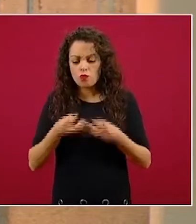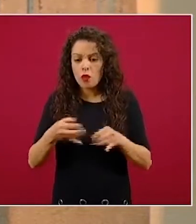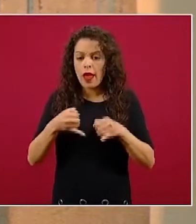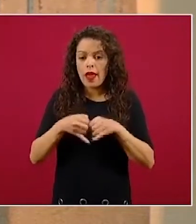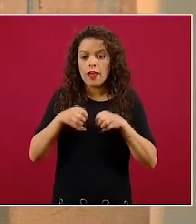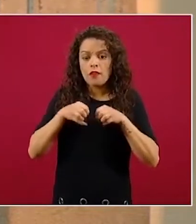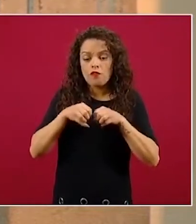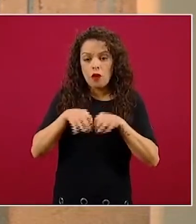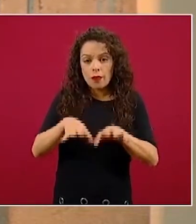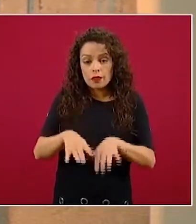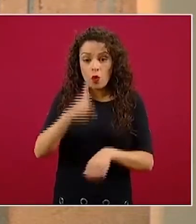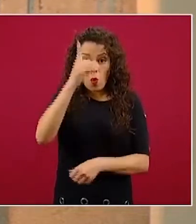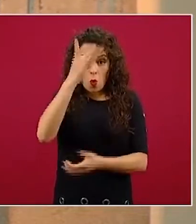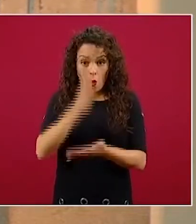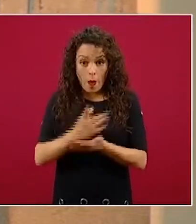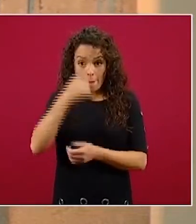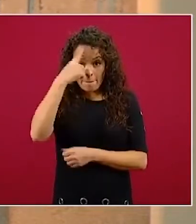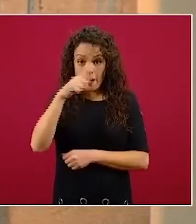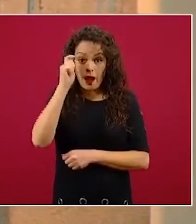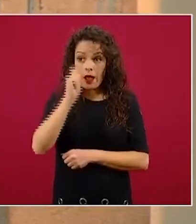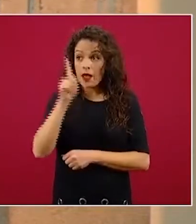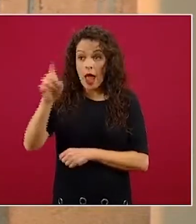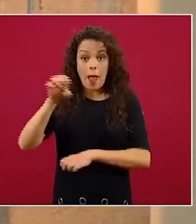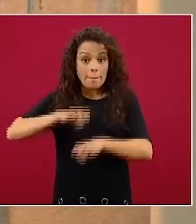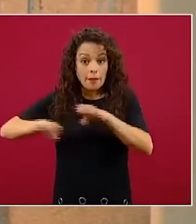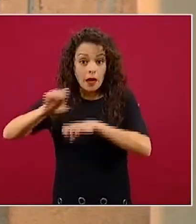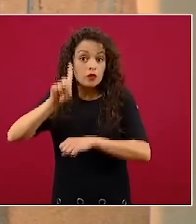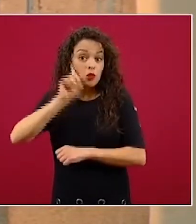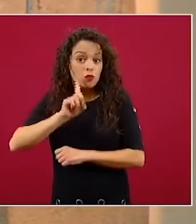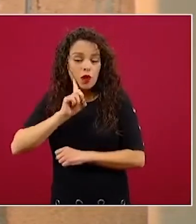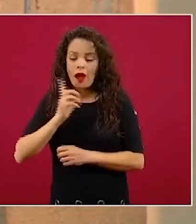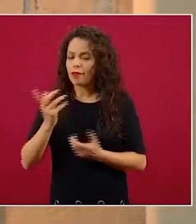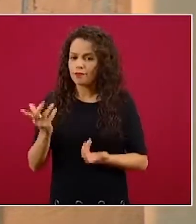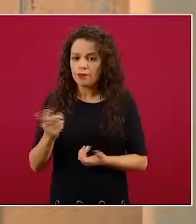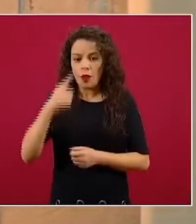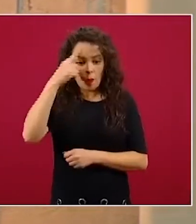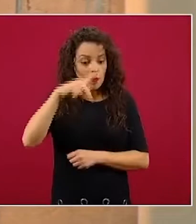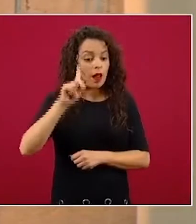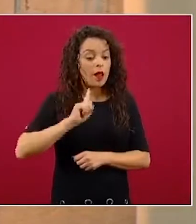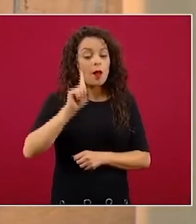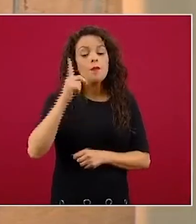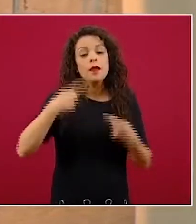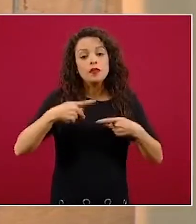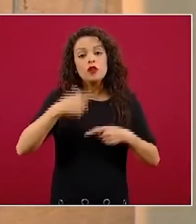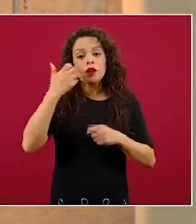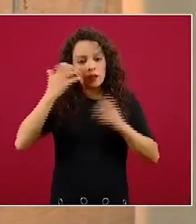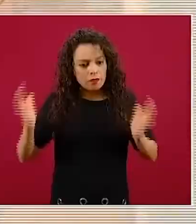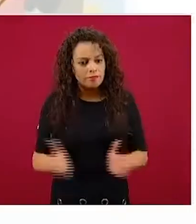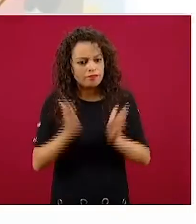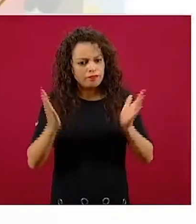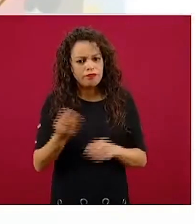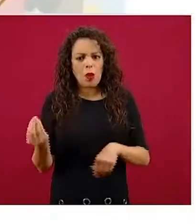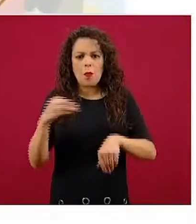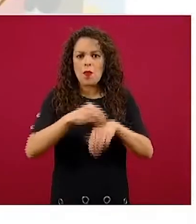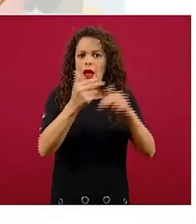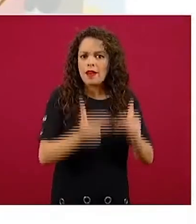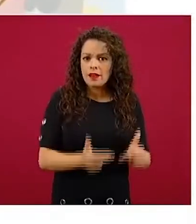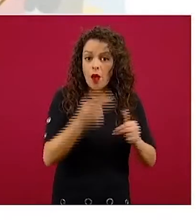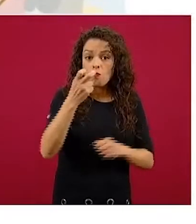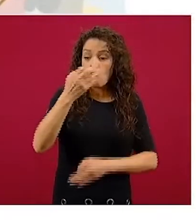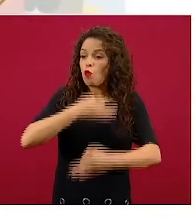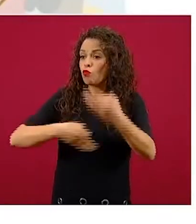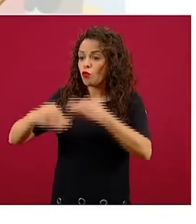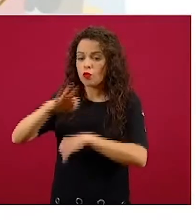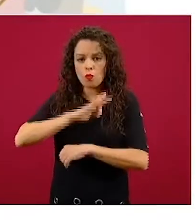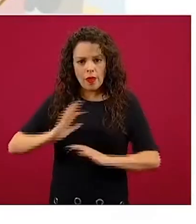empresarios, sino también para todo tipo de emprendedores. Entonces, es por ello que los invitamos a que participen, a todo el público, a entrar a